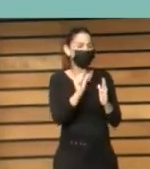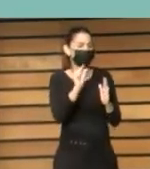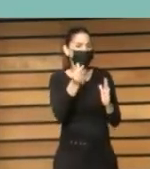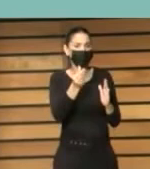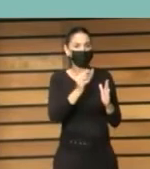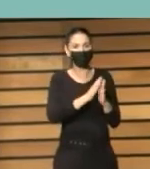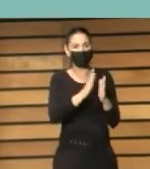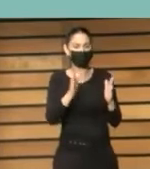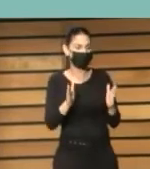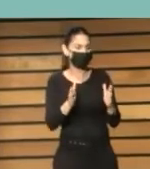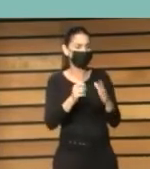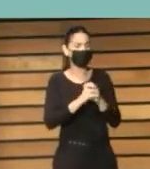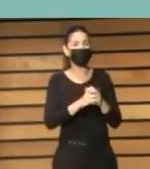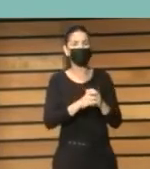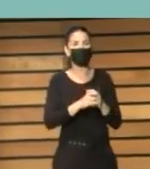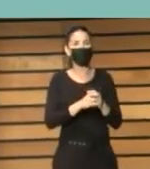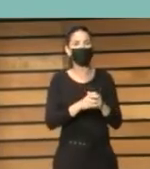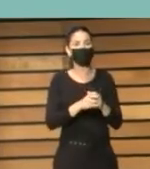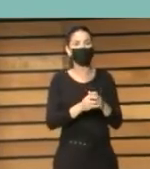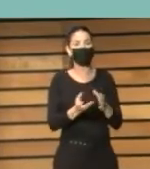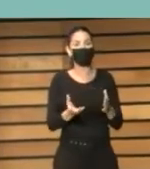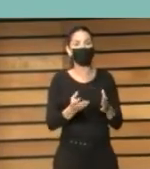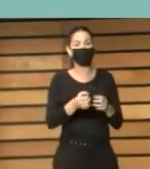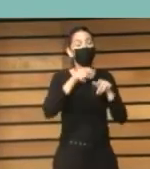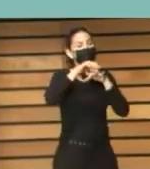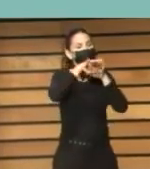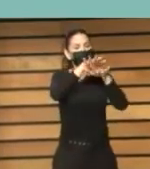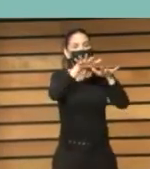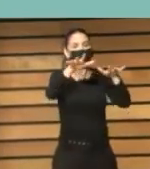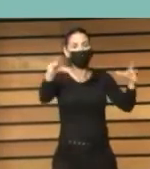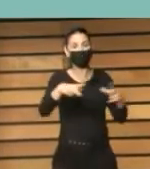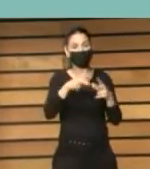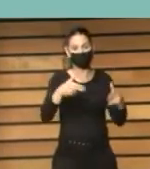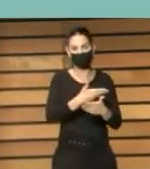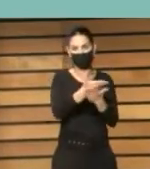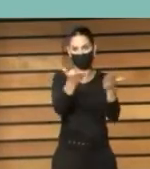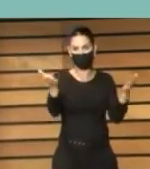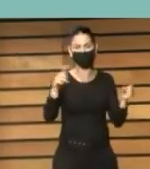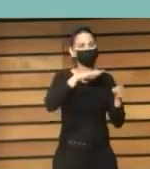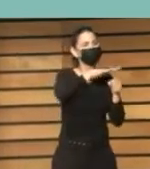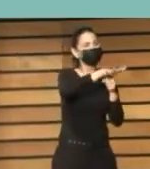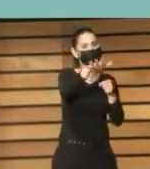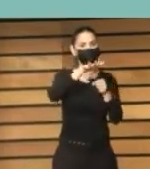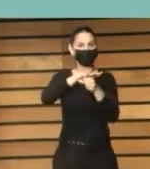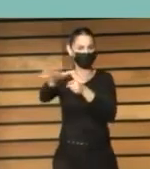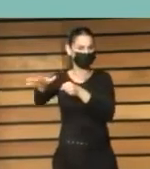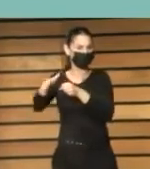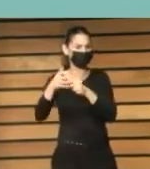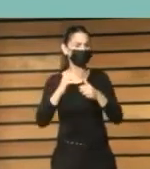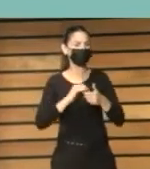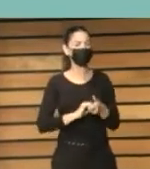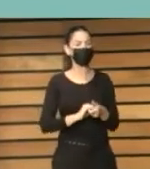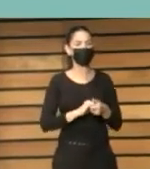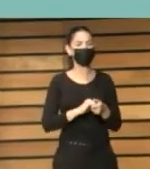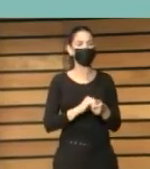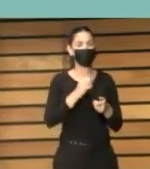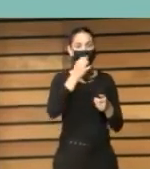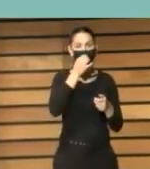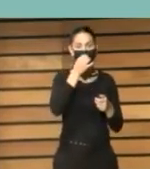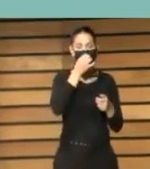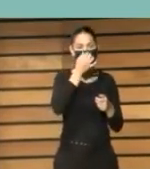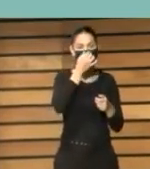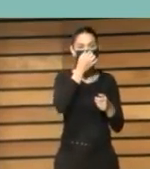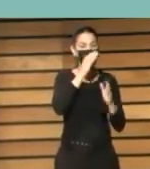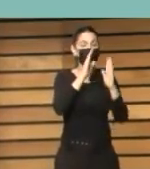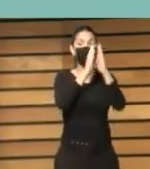escalar el impacto de una innovación social sería lo que llaman el scaling up el más sencillo pues de la biblioteca he